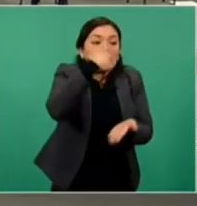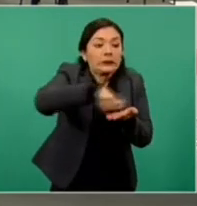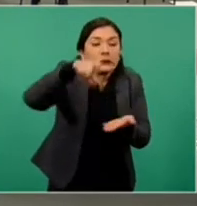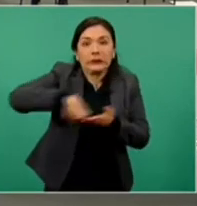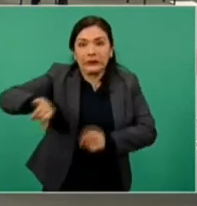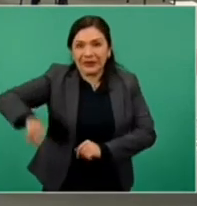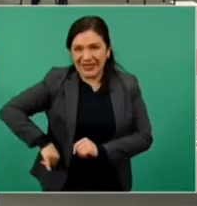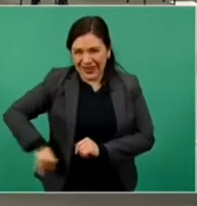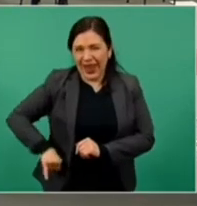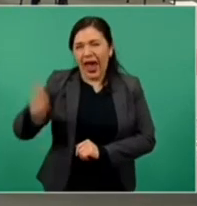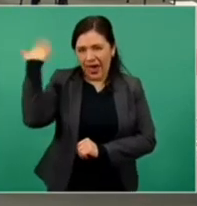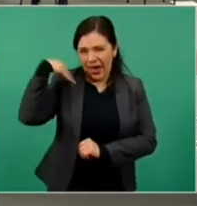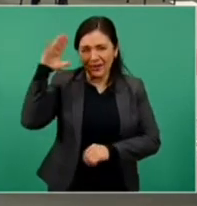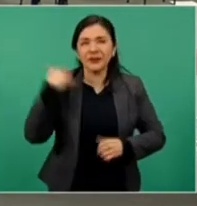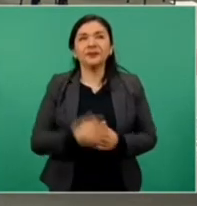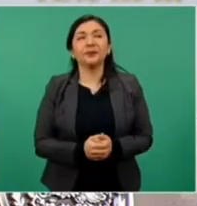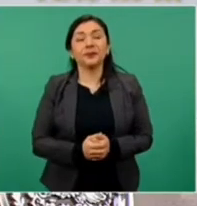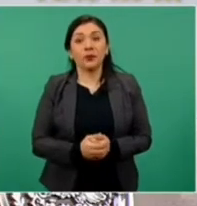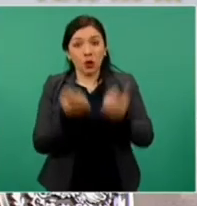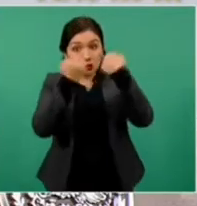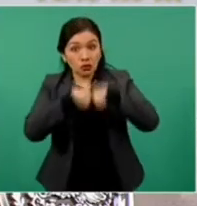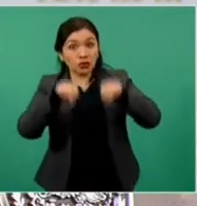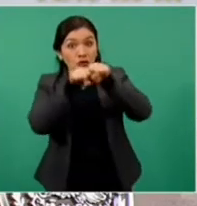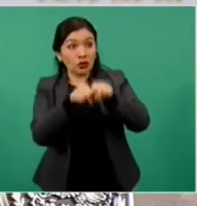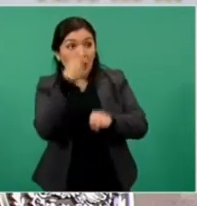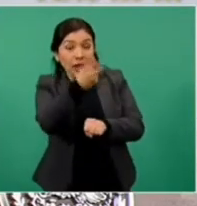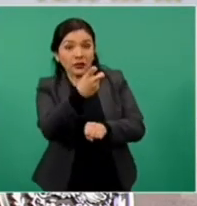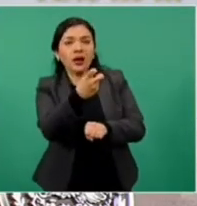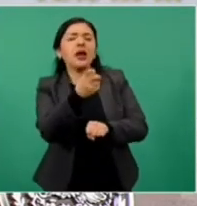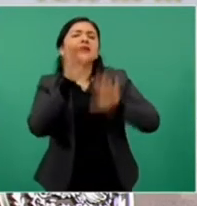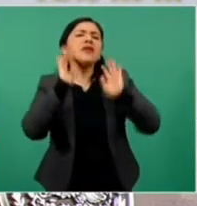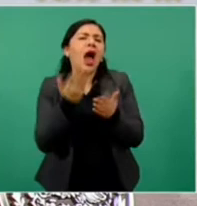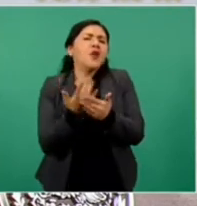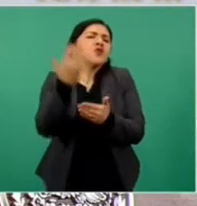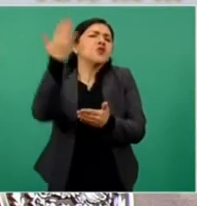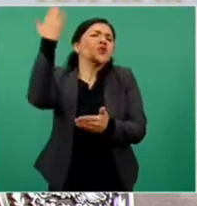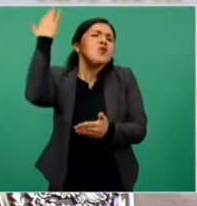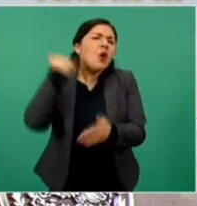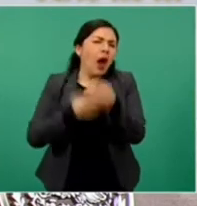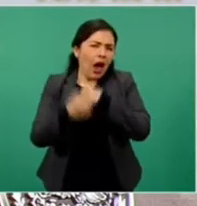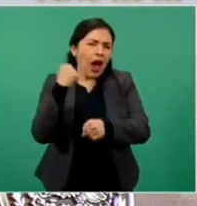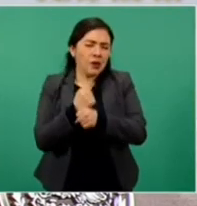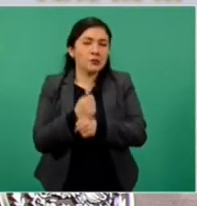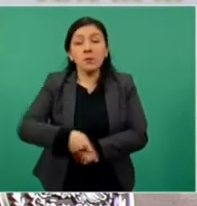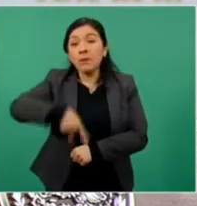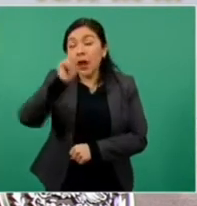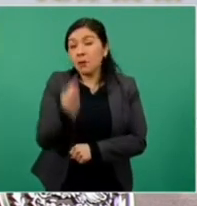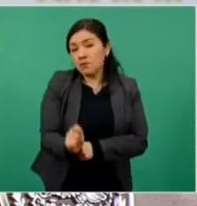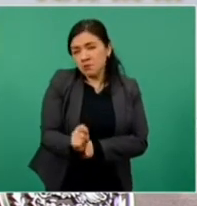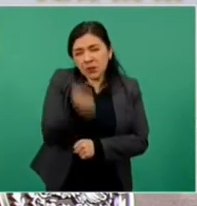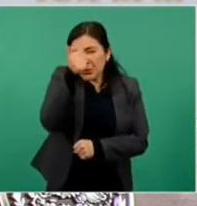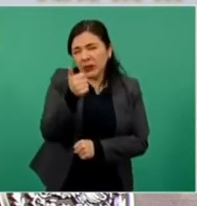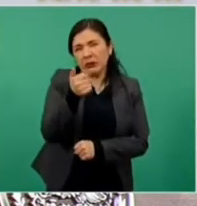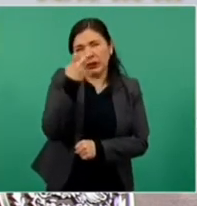De manera que esta sociedad viene de lejos. Desde un principio